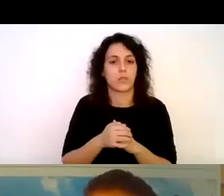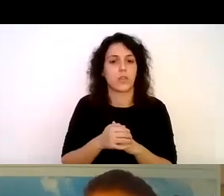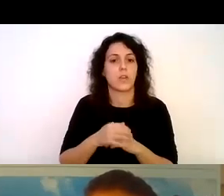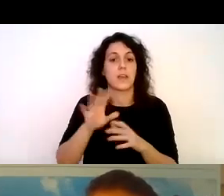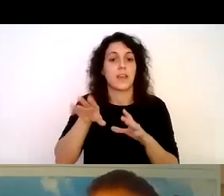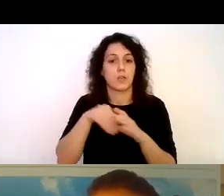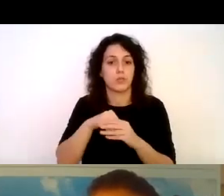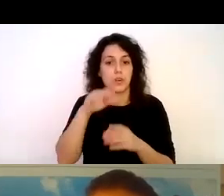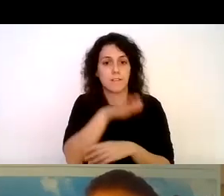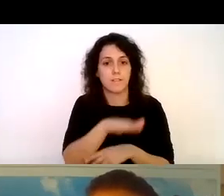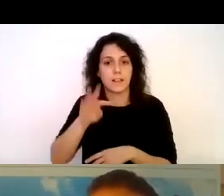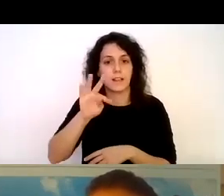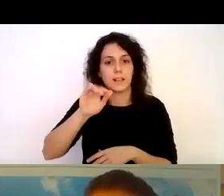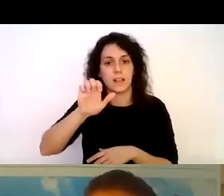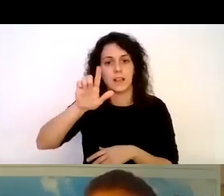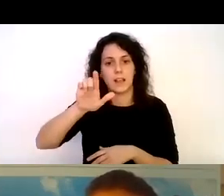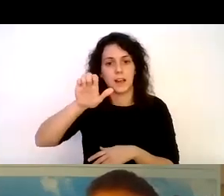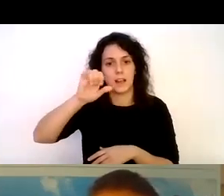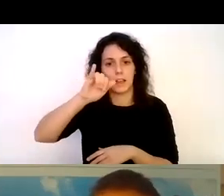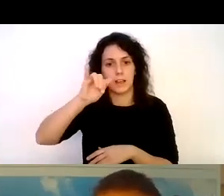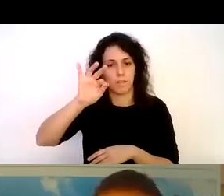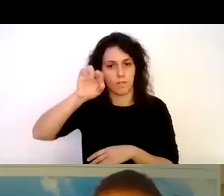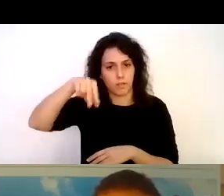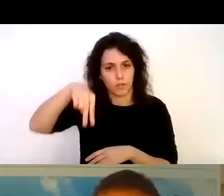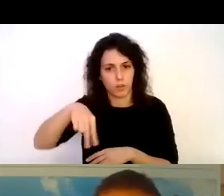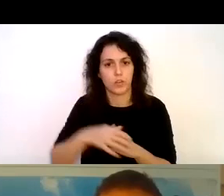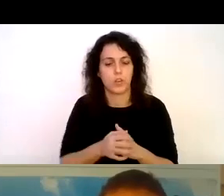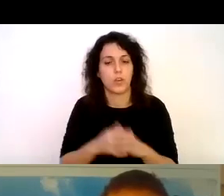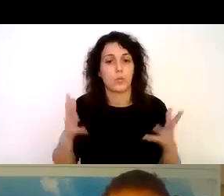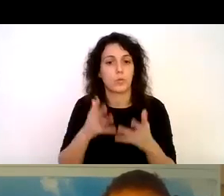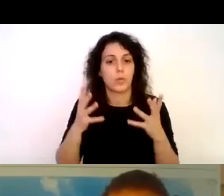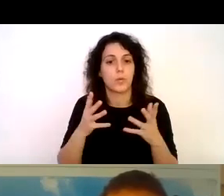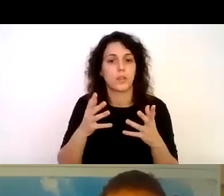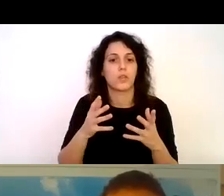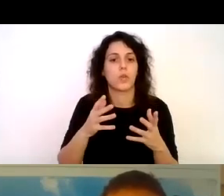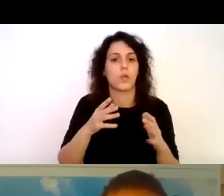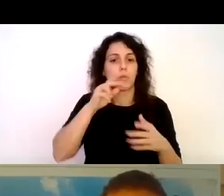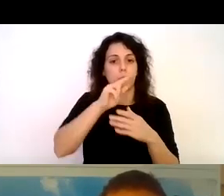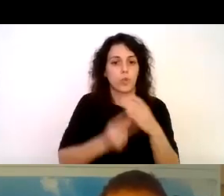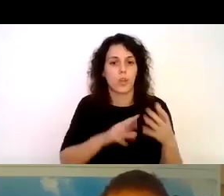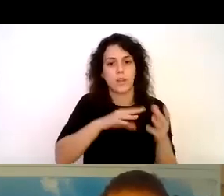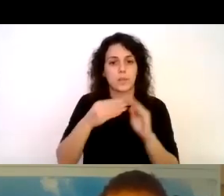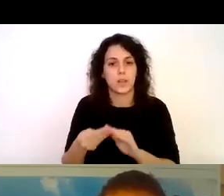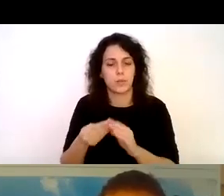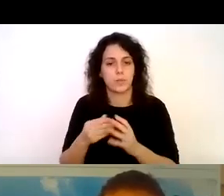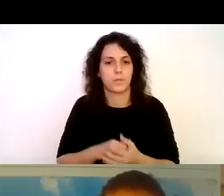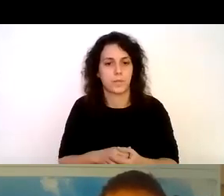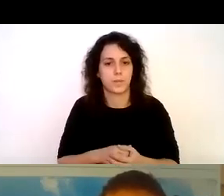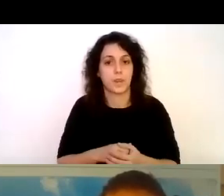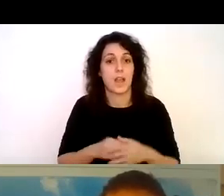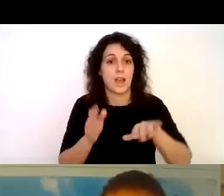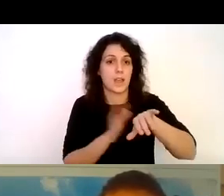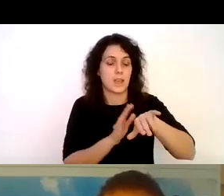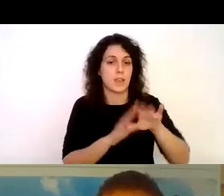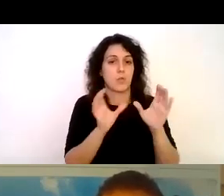al buceo adaptado como bandera del turismo inclusivo y a la izquierda tenemos un grupo de instructores y personas